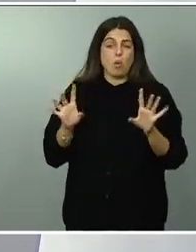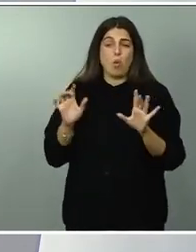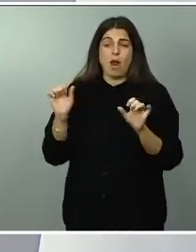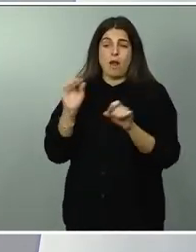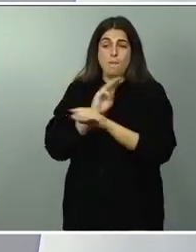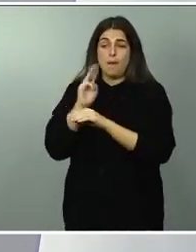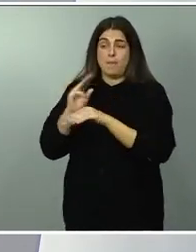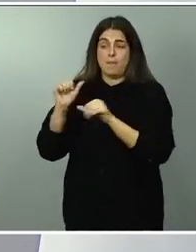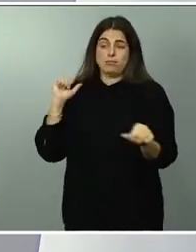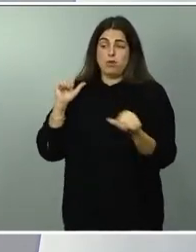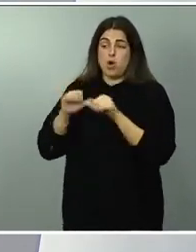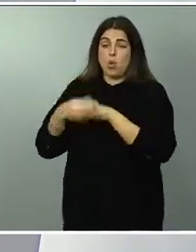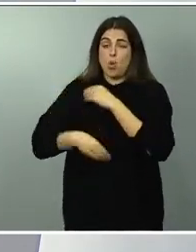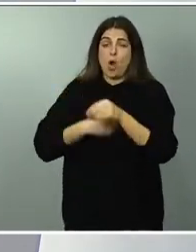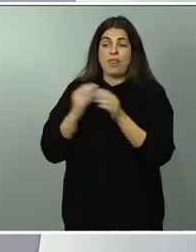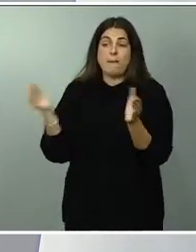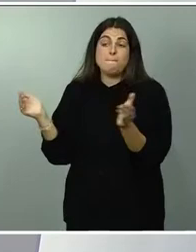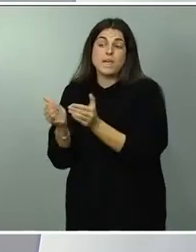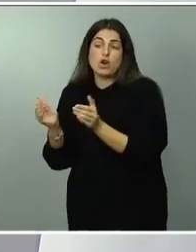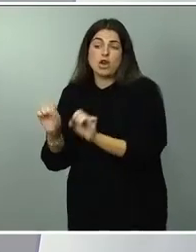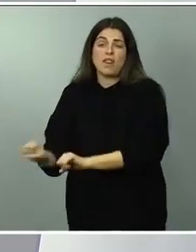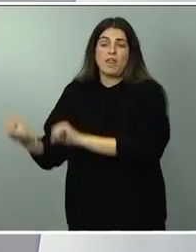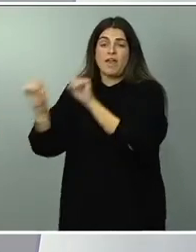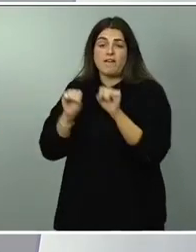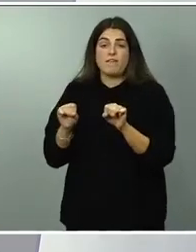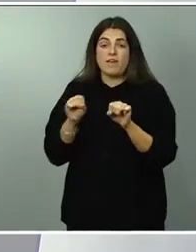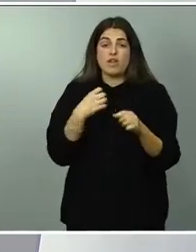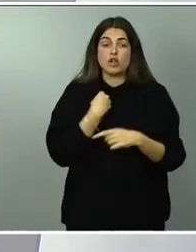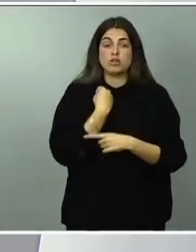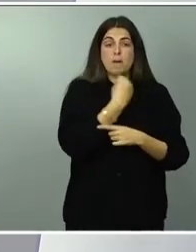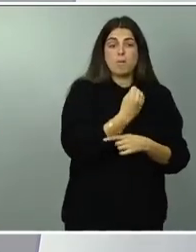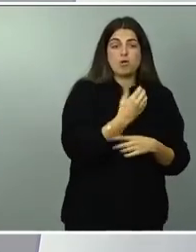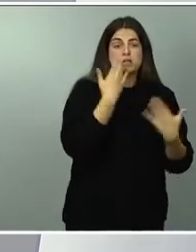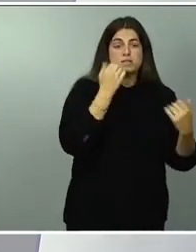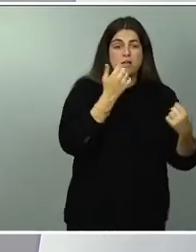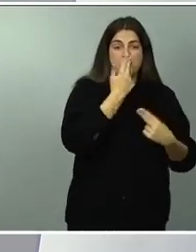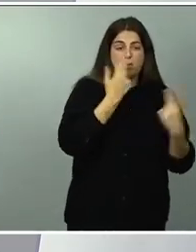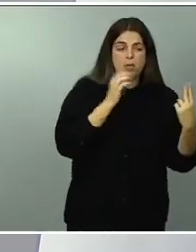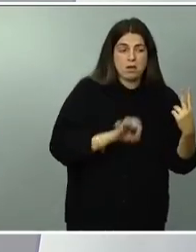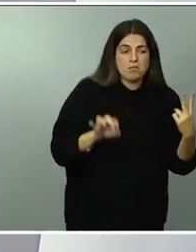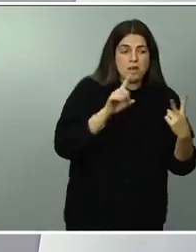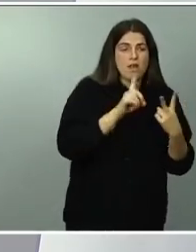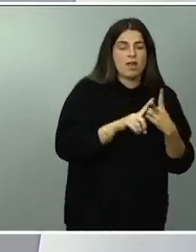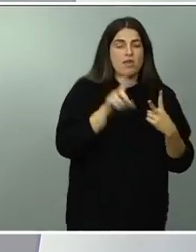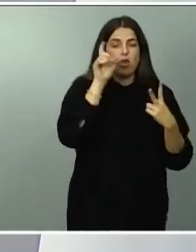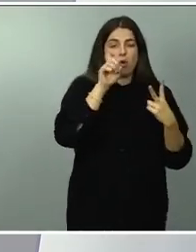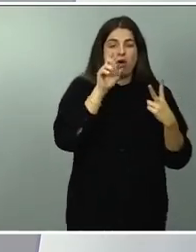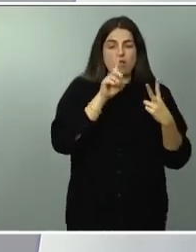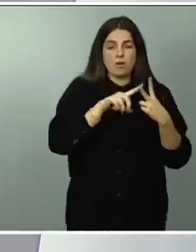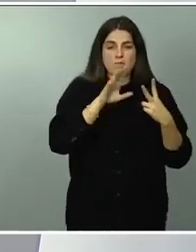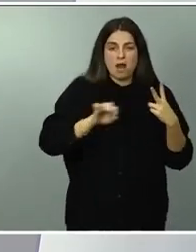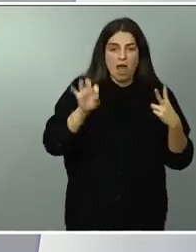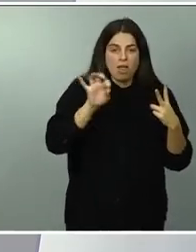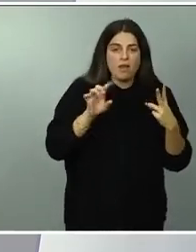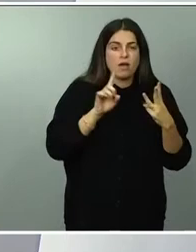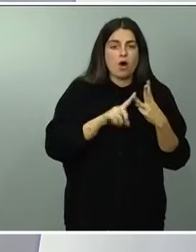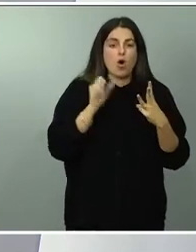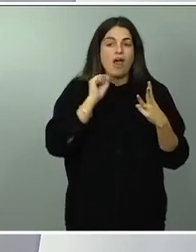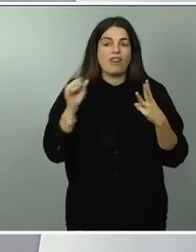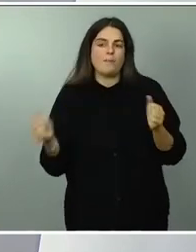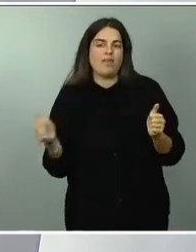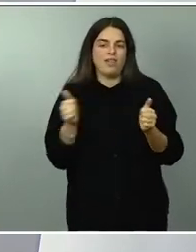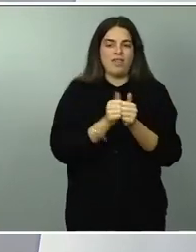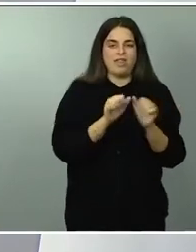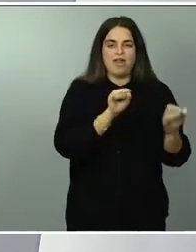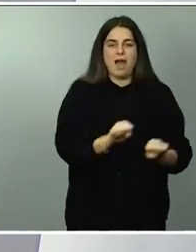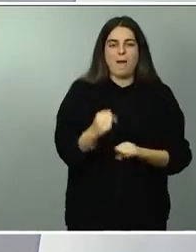minoría frente al refuerzo de la sanidad pública de la educación o de la dependencia que es lo que le corresponde formular al gobierno